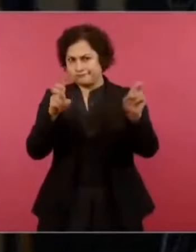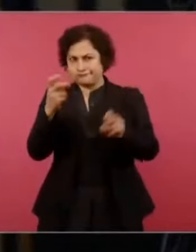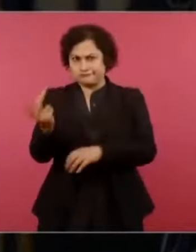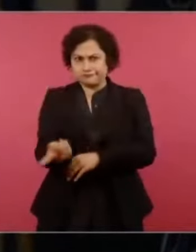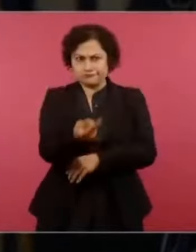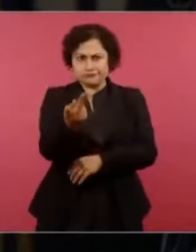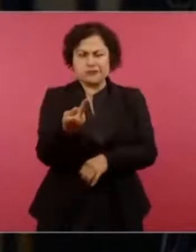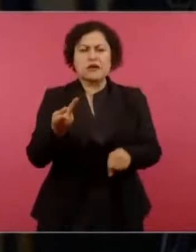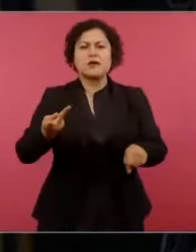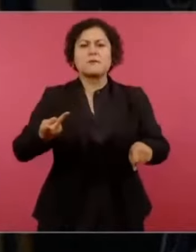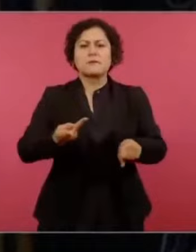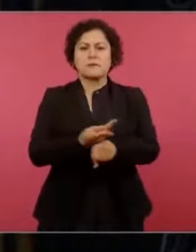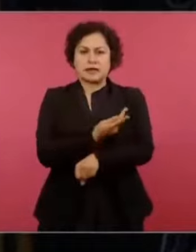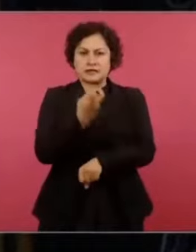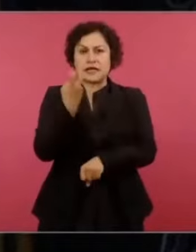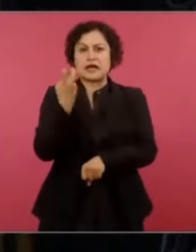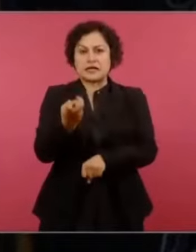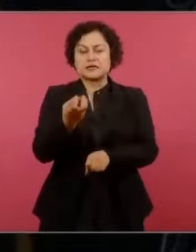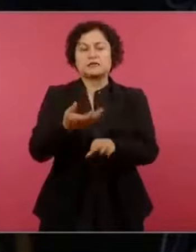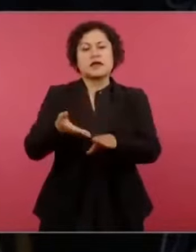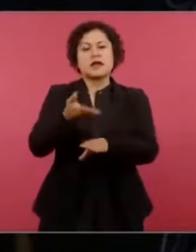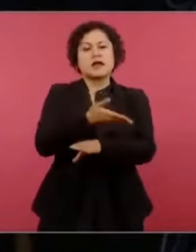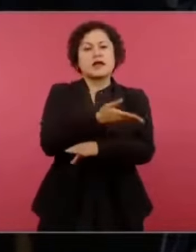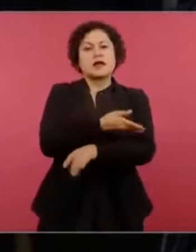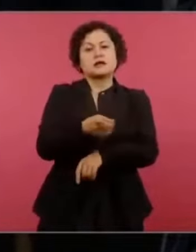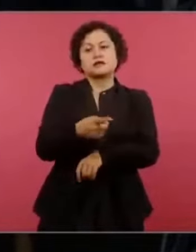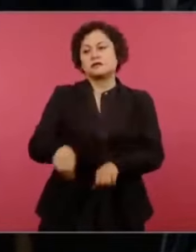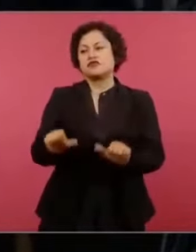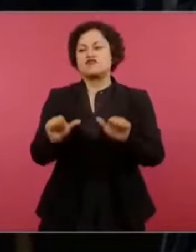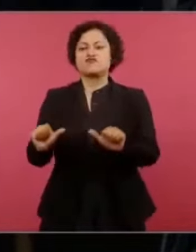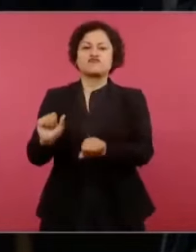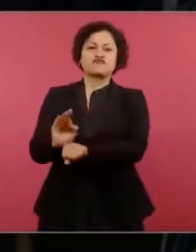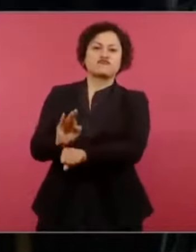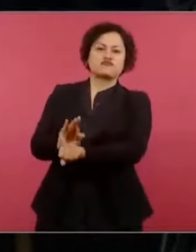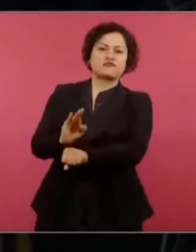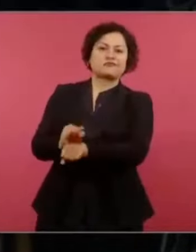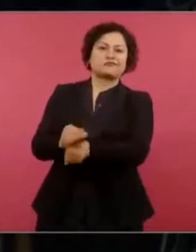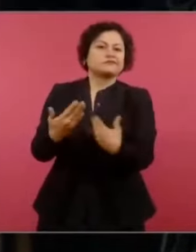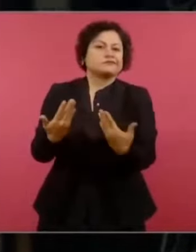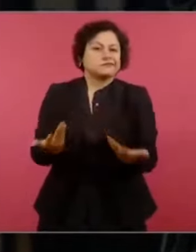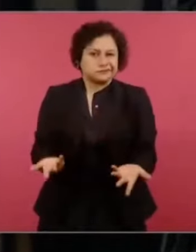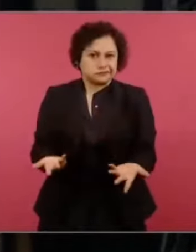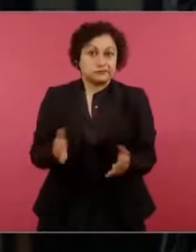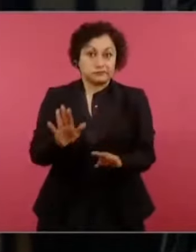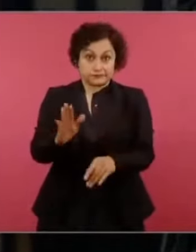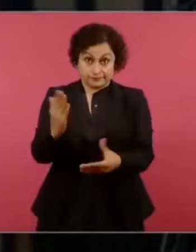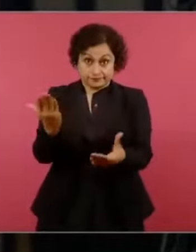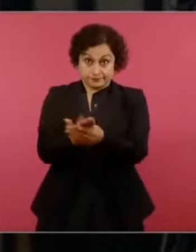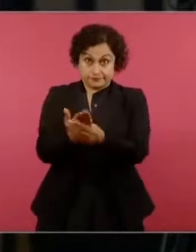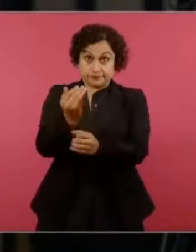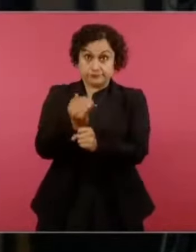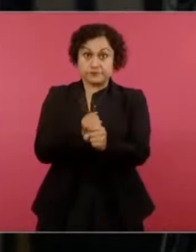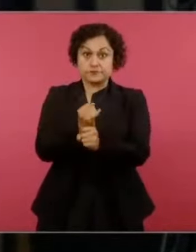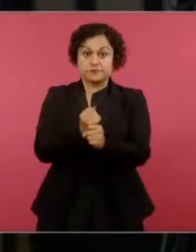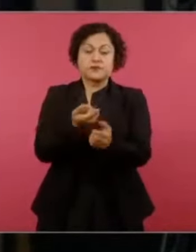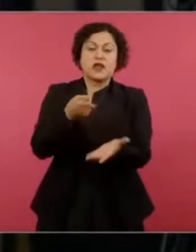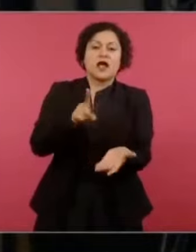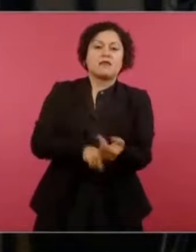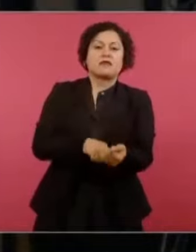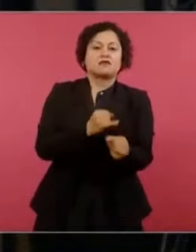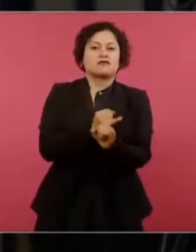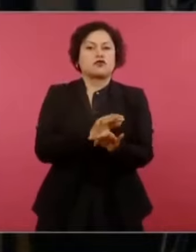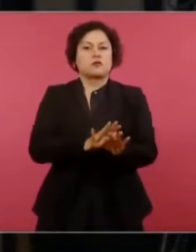de privilegios que se tenían entonces. El expediente abunda sobre estos temas, tiene